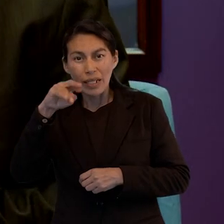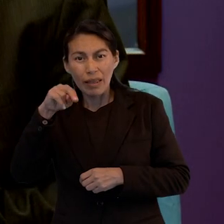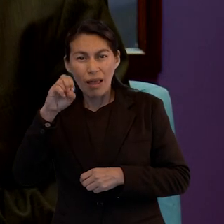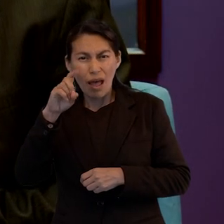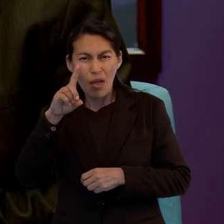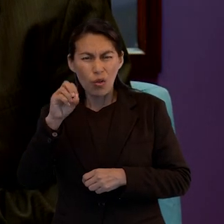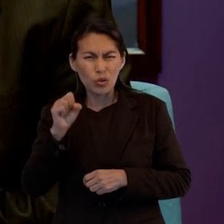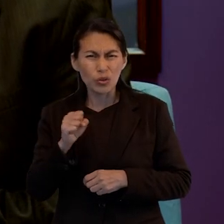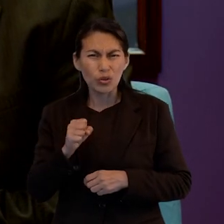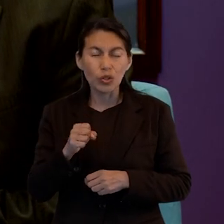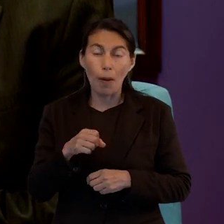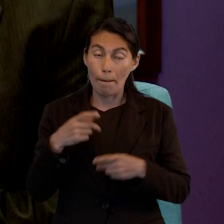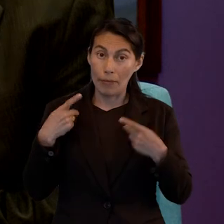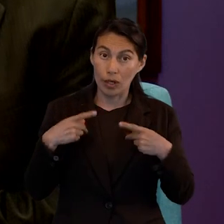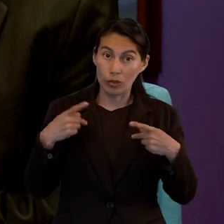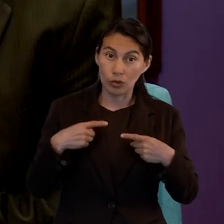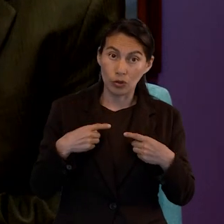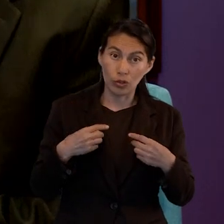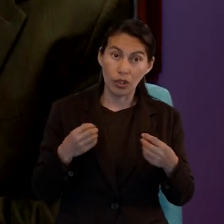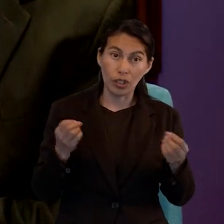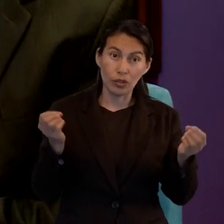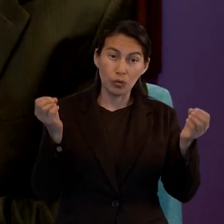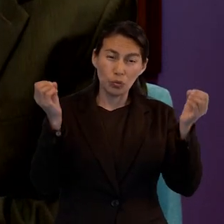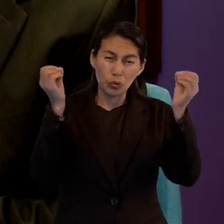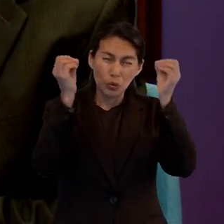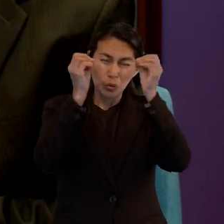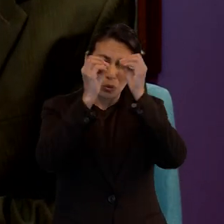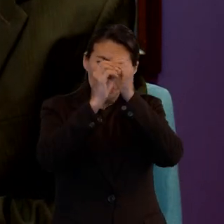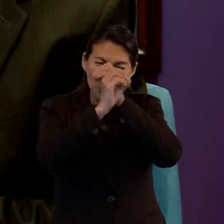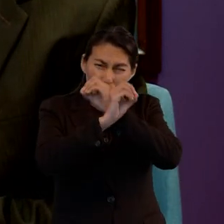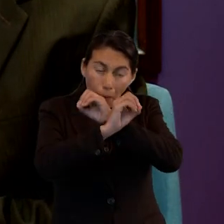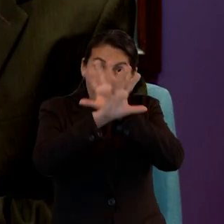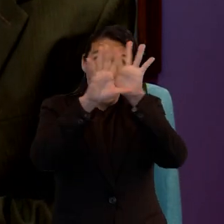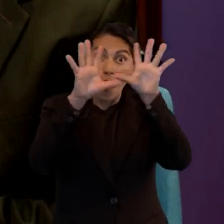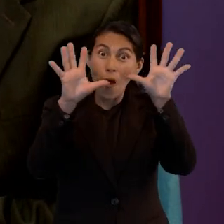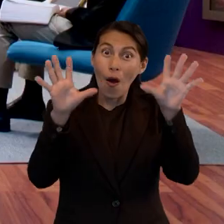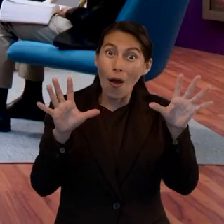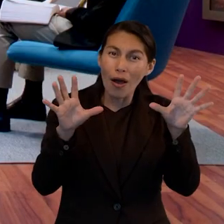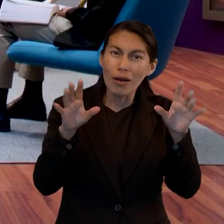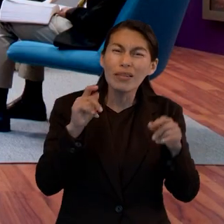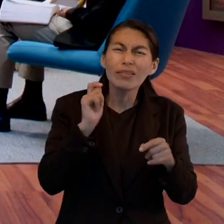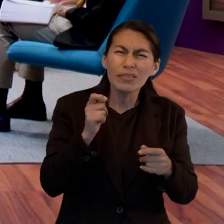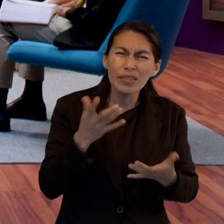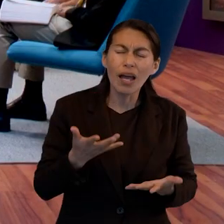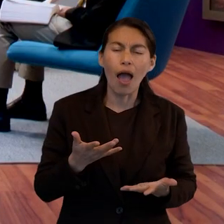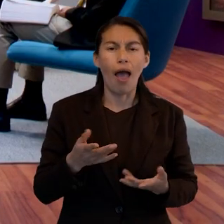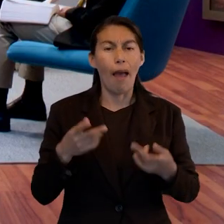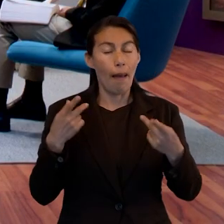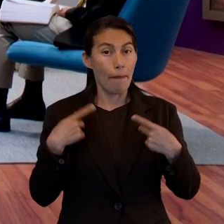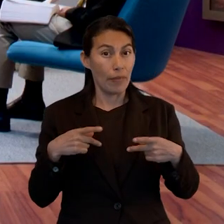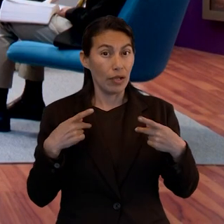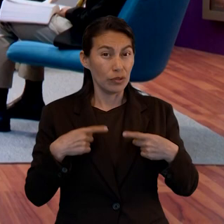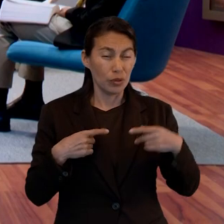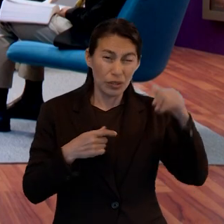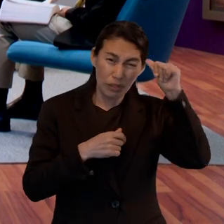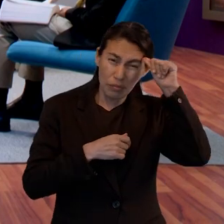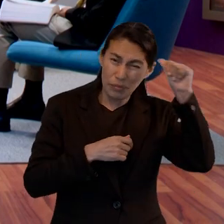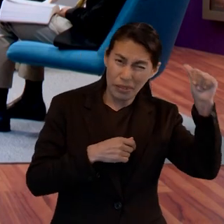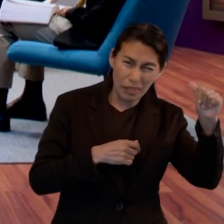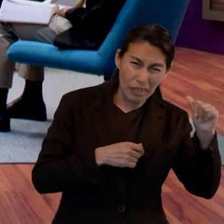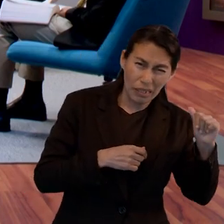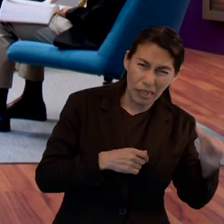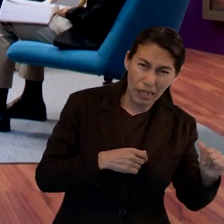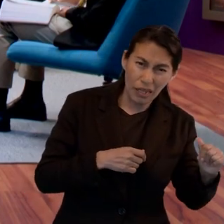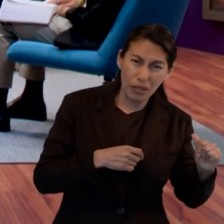se apartaron de las tinieblas para andar, como dice el texto de la Escritura, a su luz. Y así